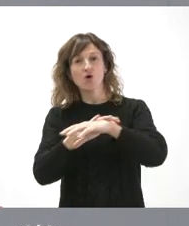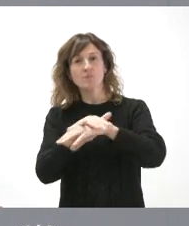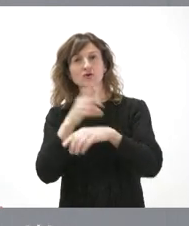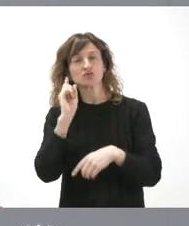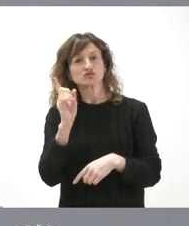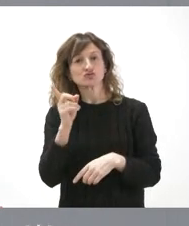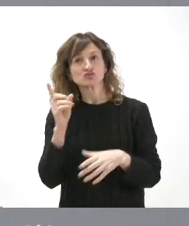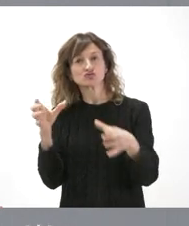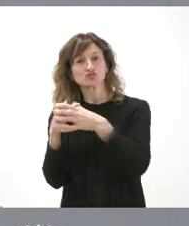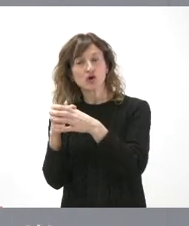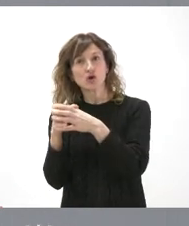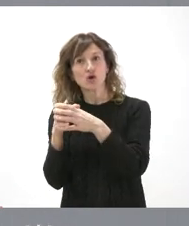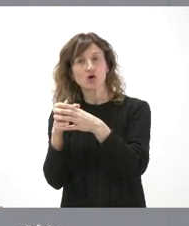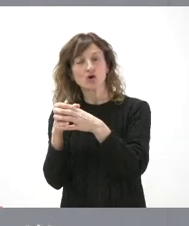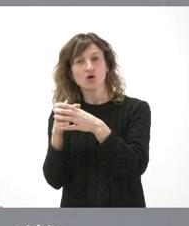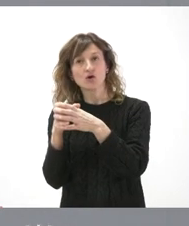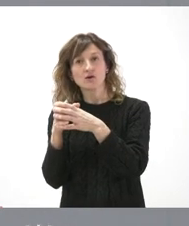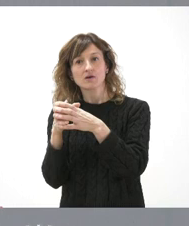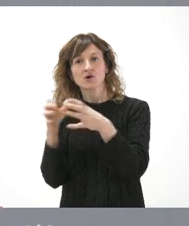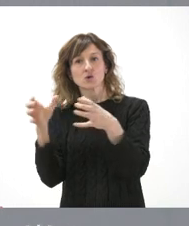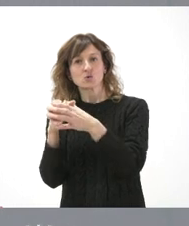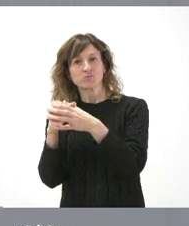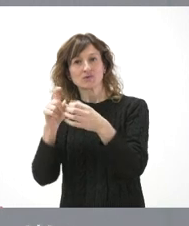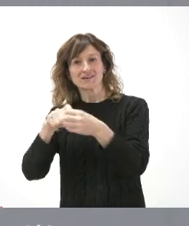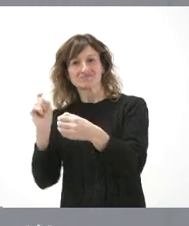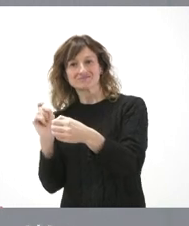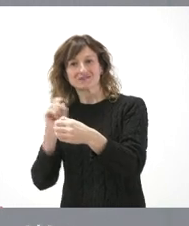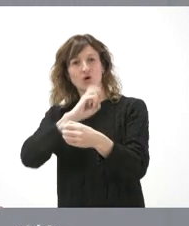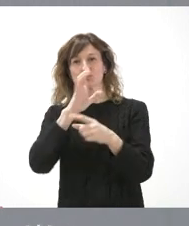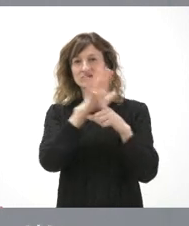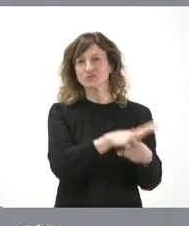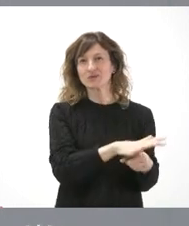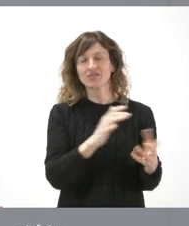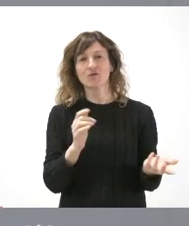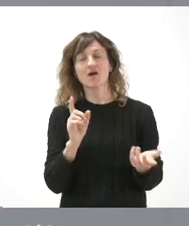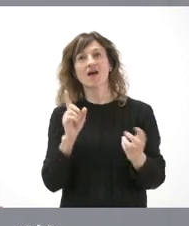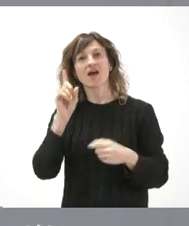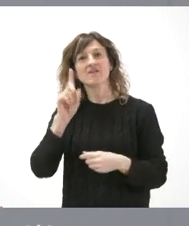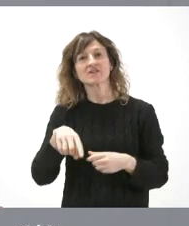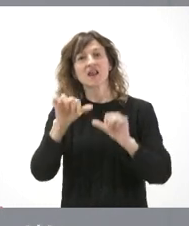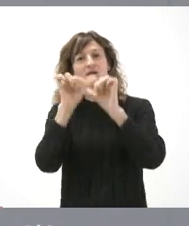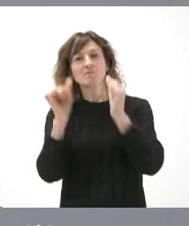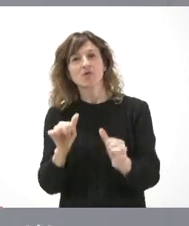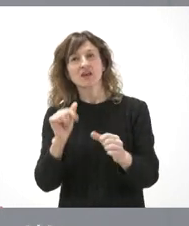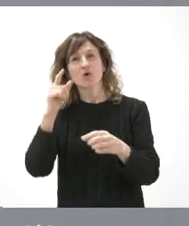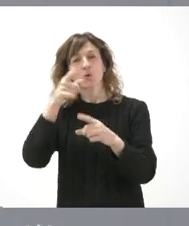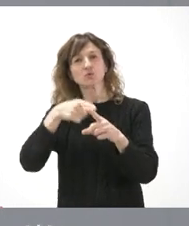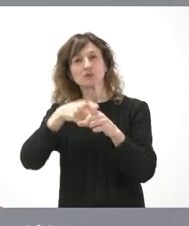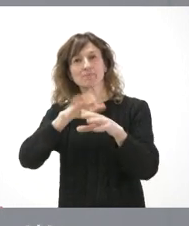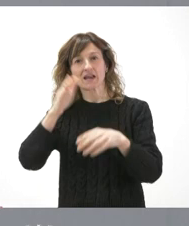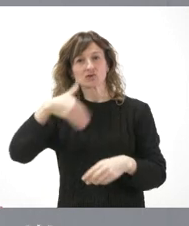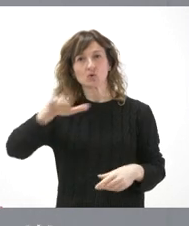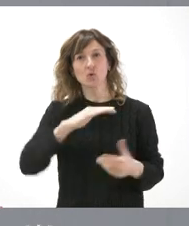con unos partidos separatistas excluyendo a los demás y, por tanto, que luego se nos quiera aplicar ese modelo al resto. Y,